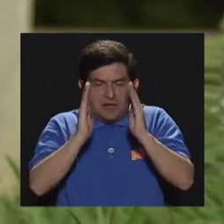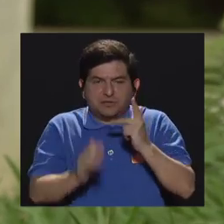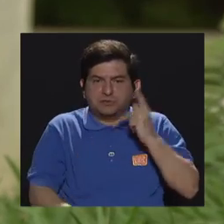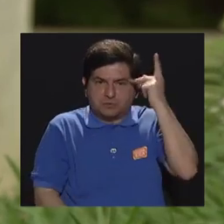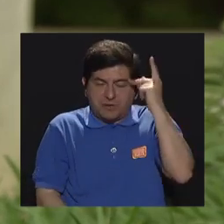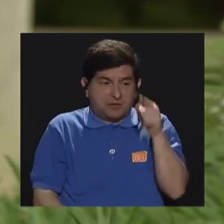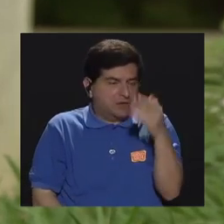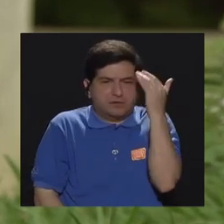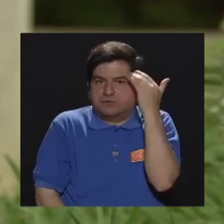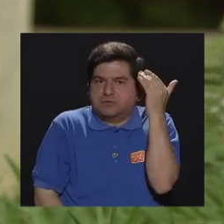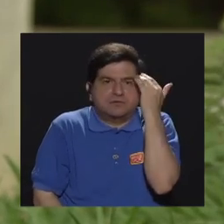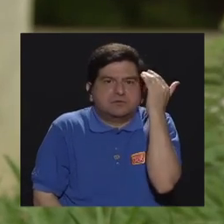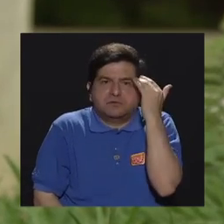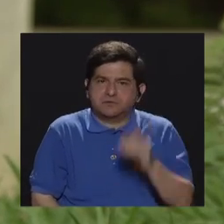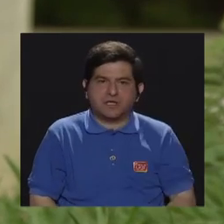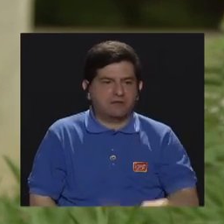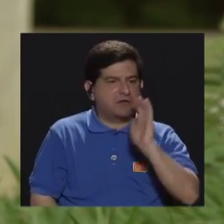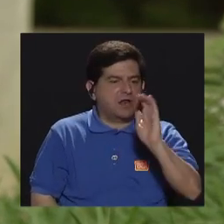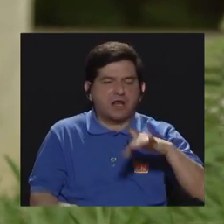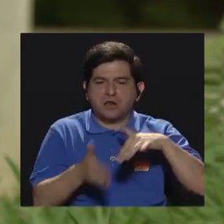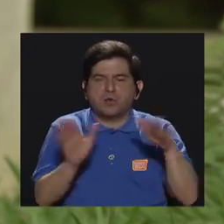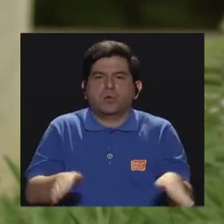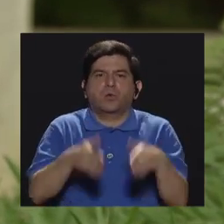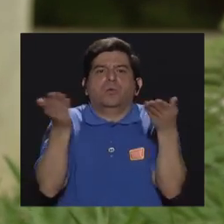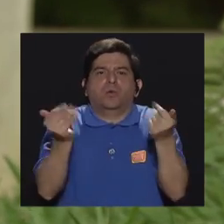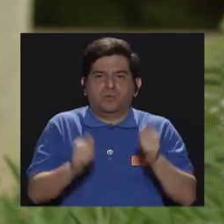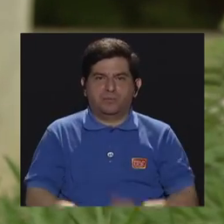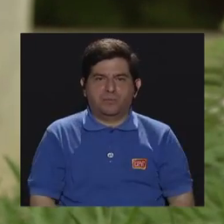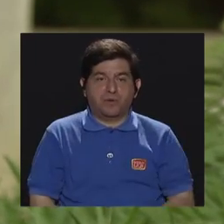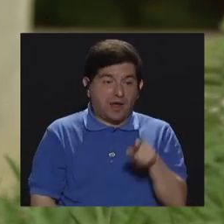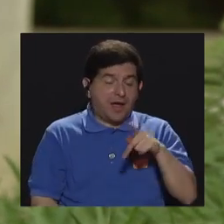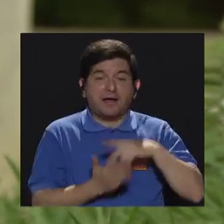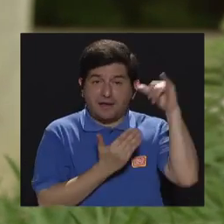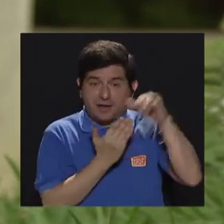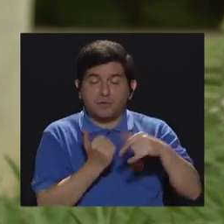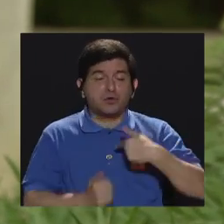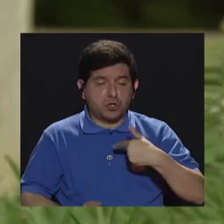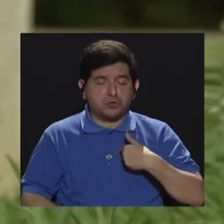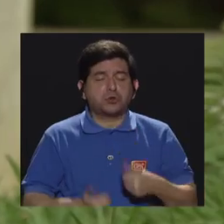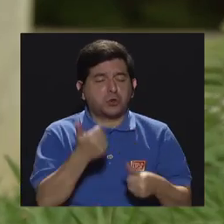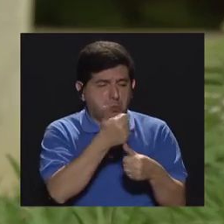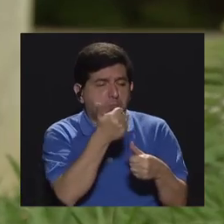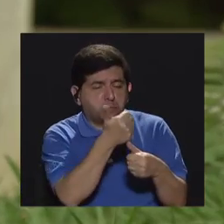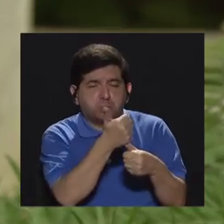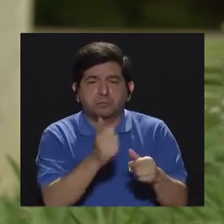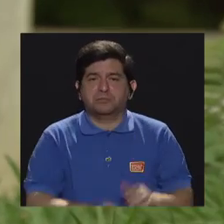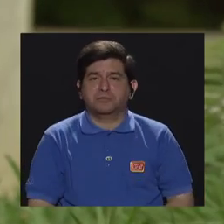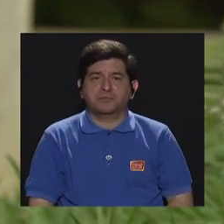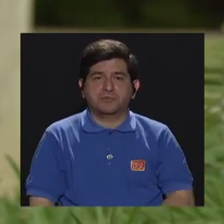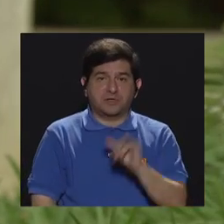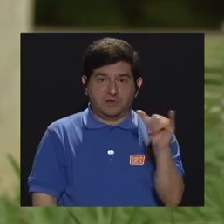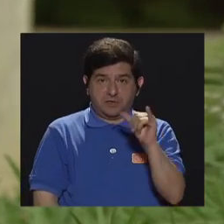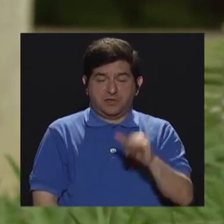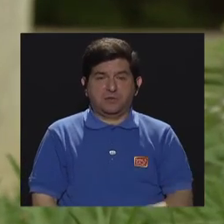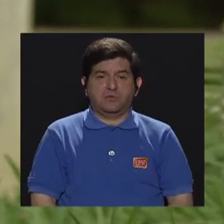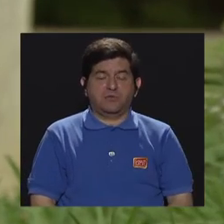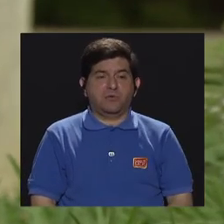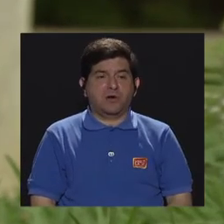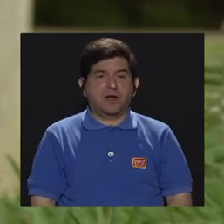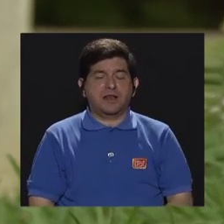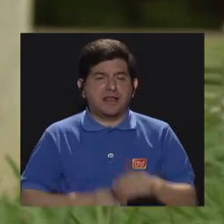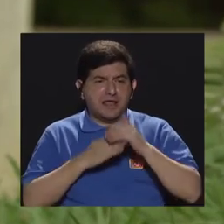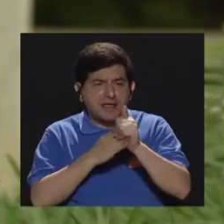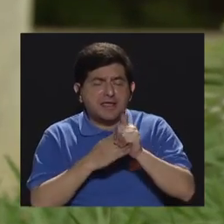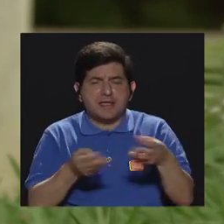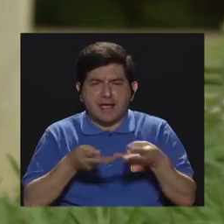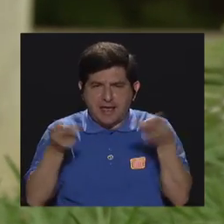familia porque ellos no saben cómo es que el niño puede estudiar. Entonces, ahí en ese proyecto yo les doy asesoría, también se da asesoría